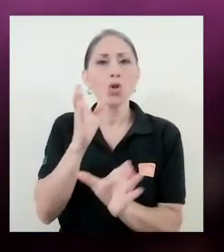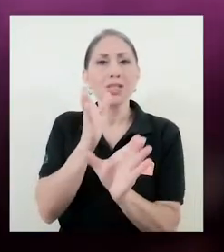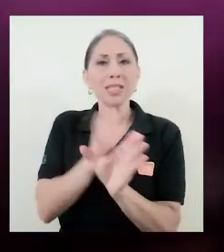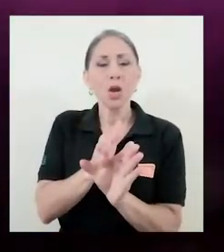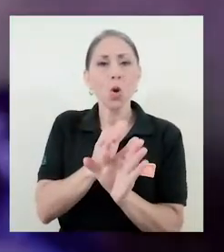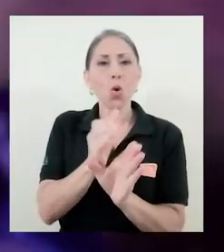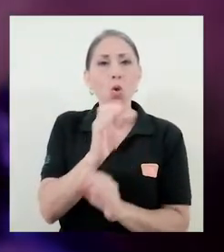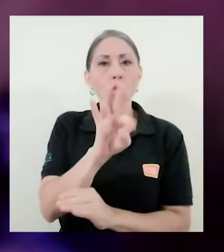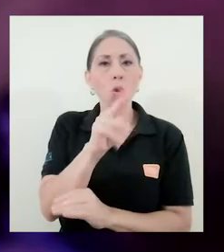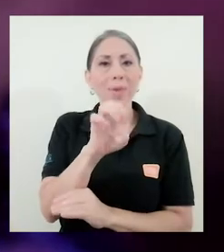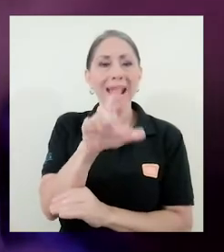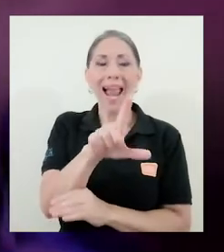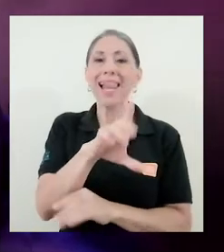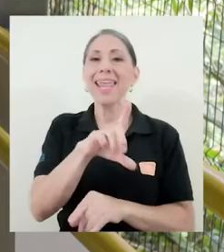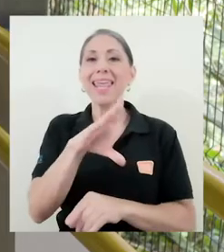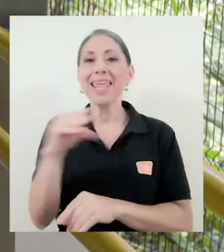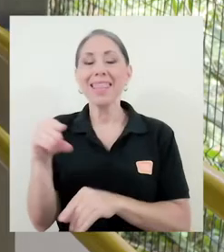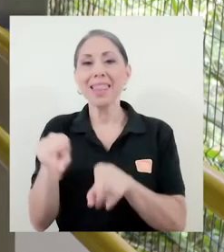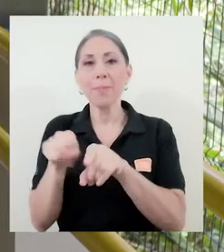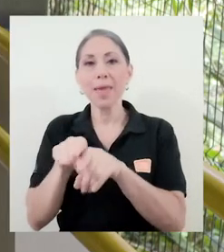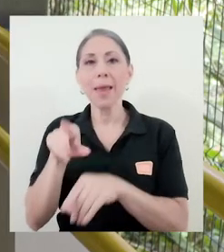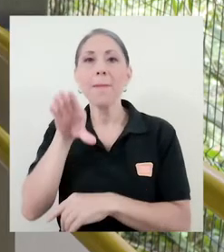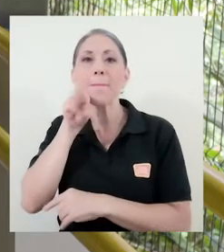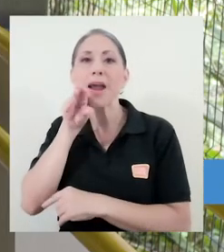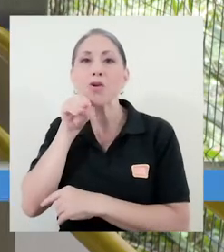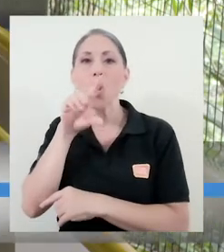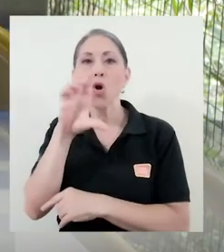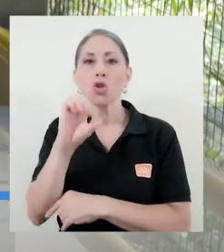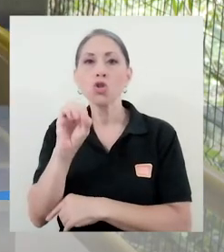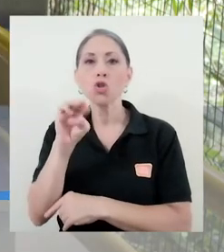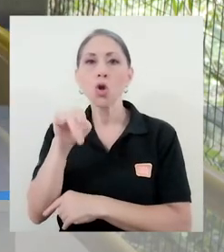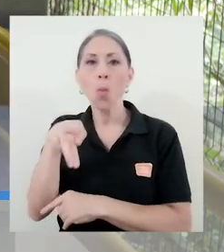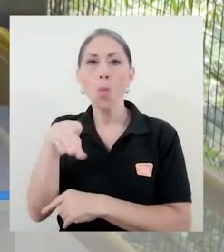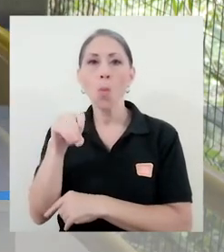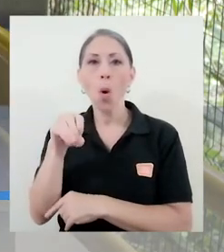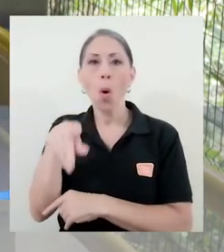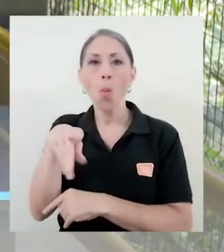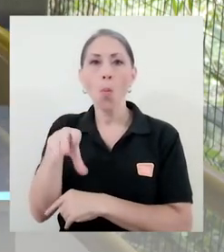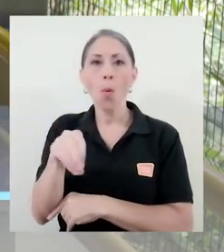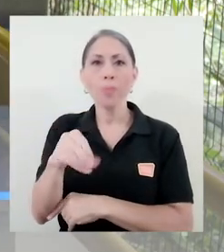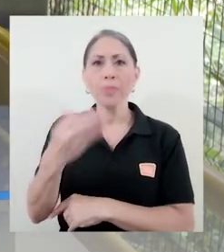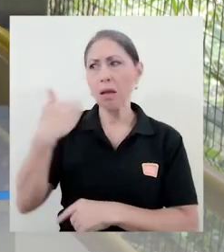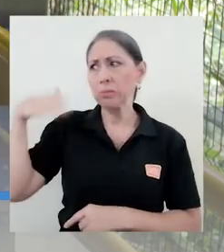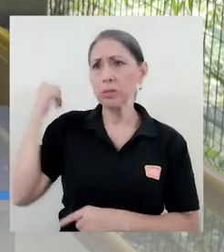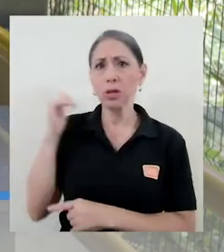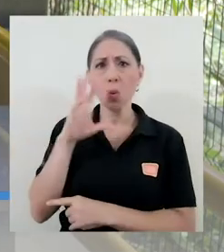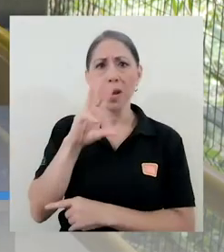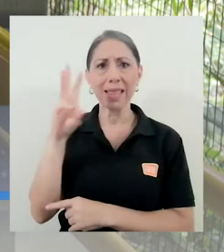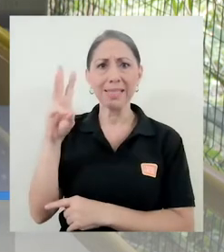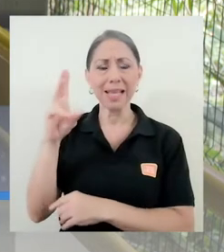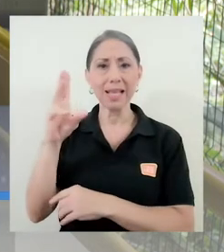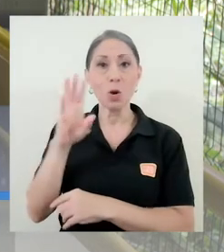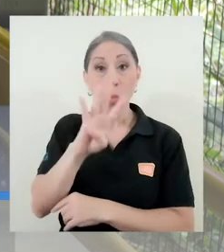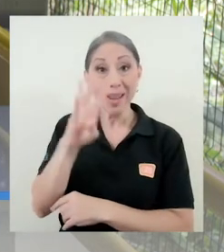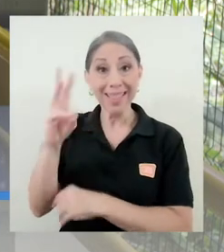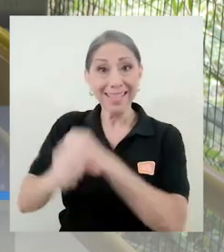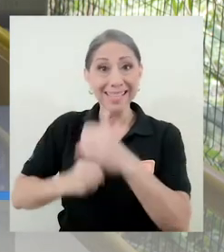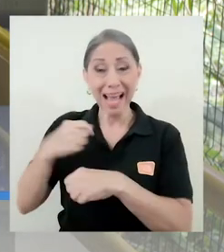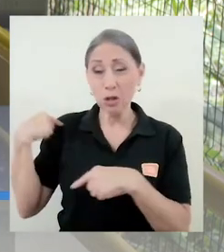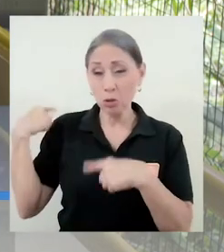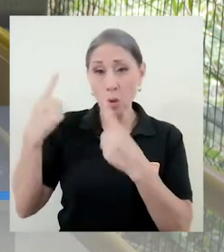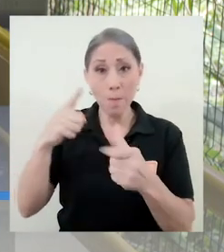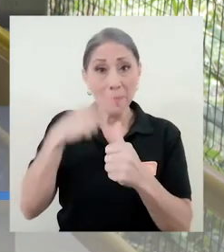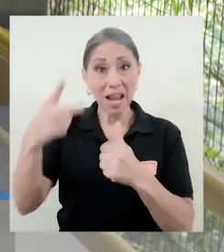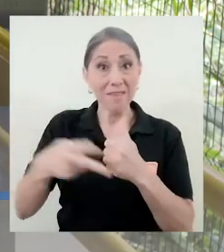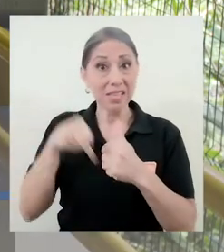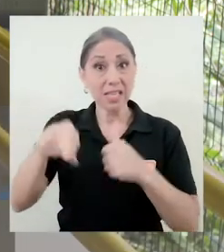y Perro Zompopo. Ya 46 años han pasado desde que se celebró por primera vez esta importante fecha y, sin embargo,